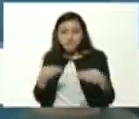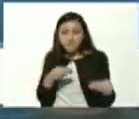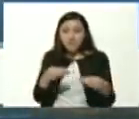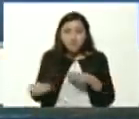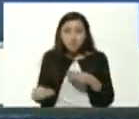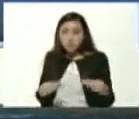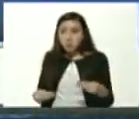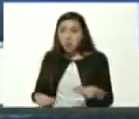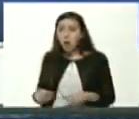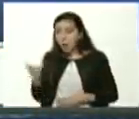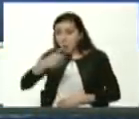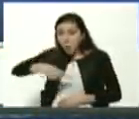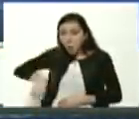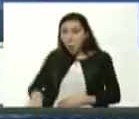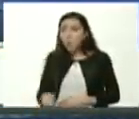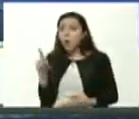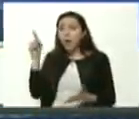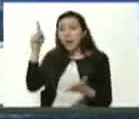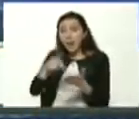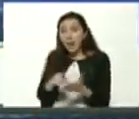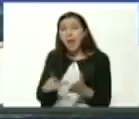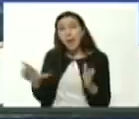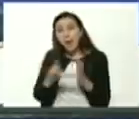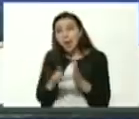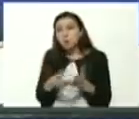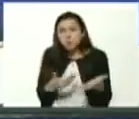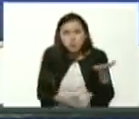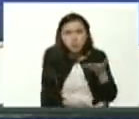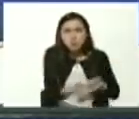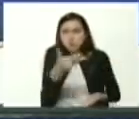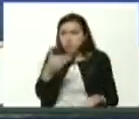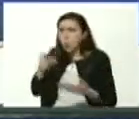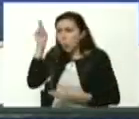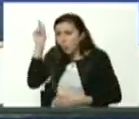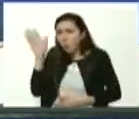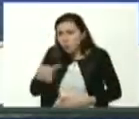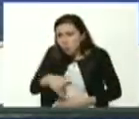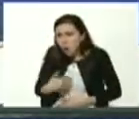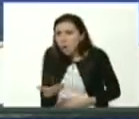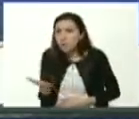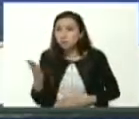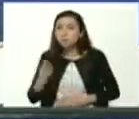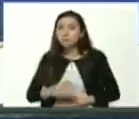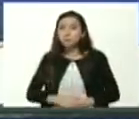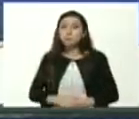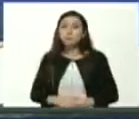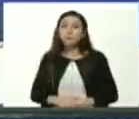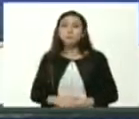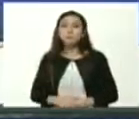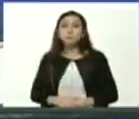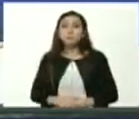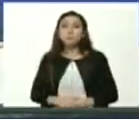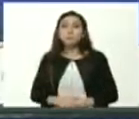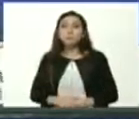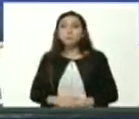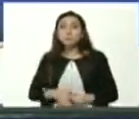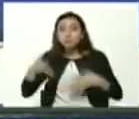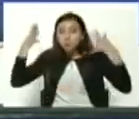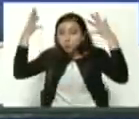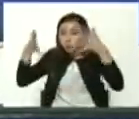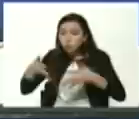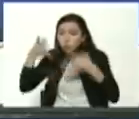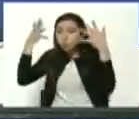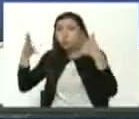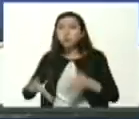muchos de ustedes pueden ir al liceo interactuar con los profesores la tutoría académica que